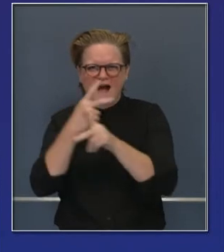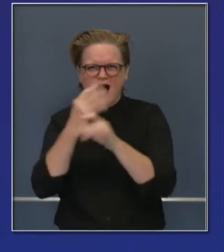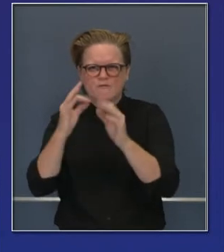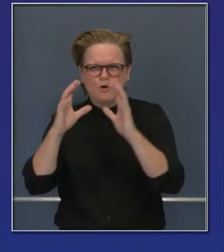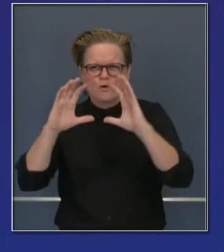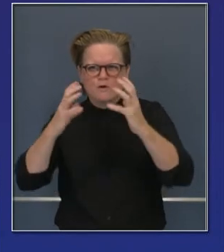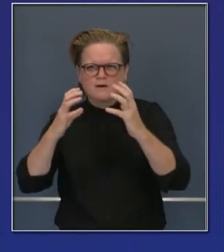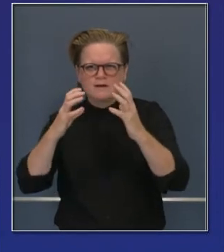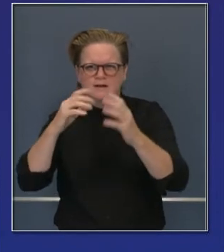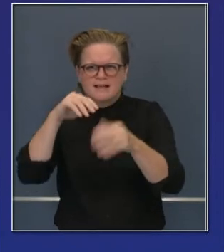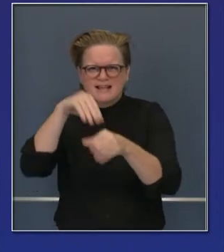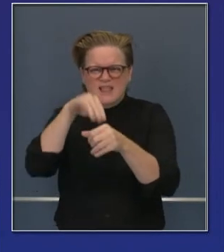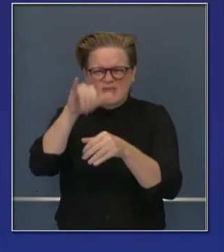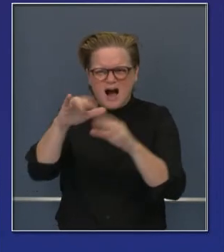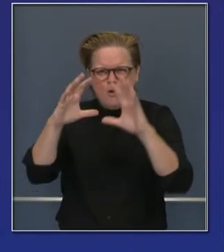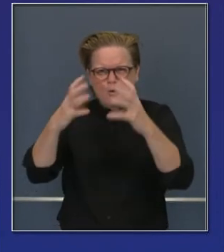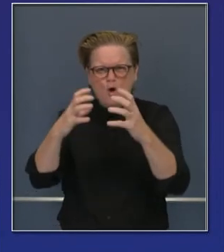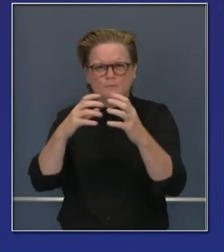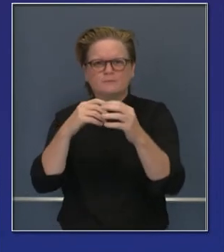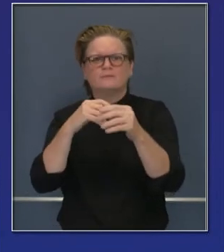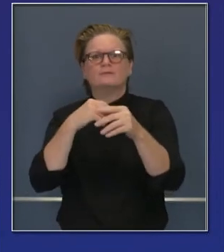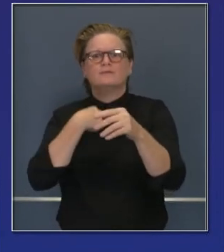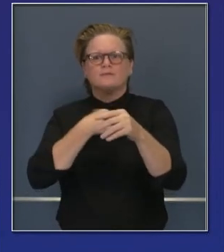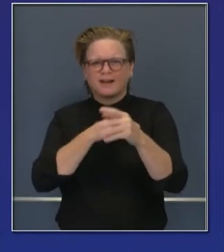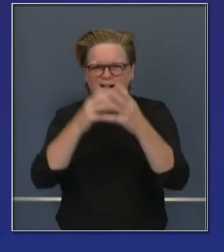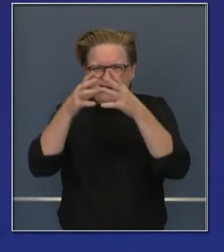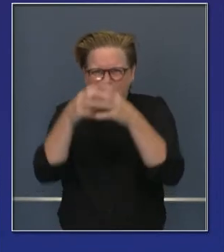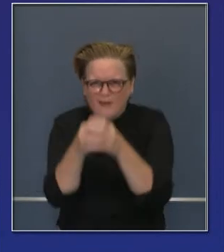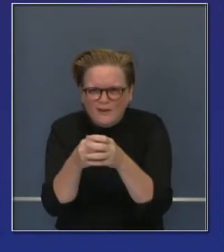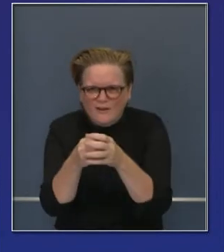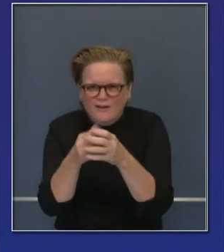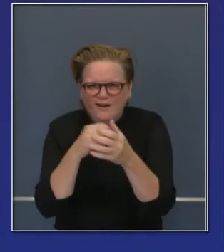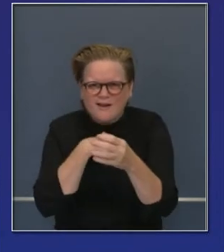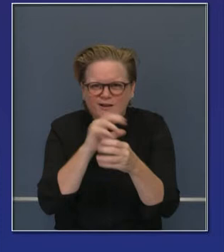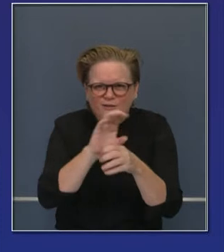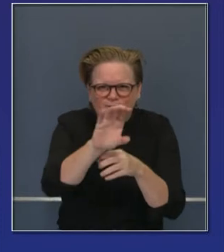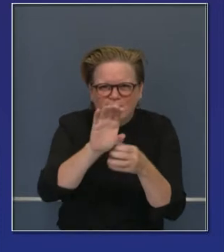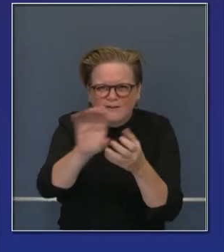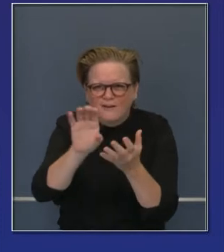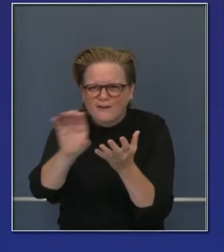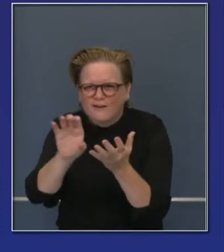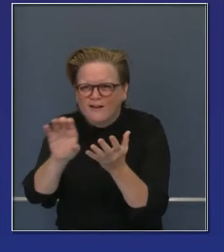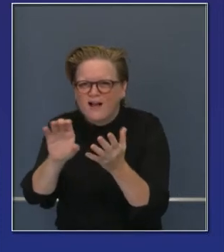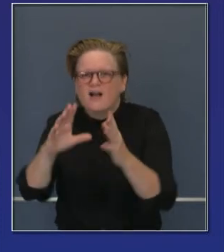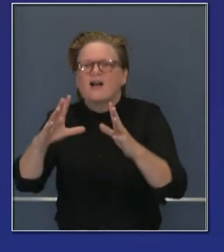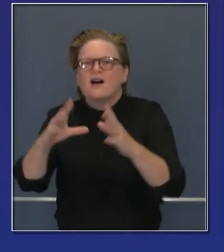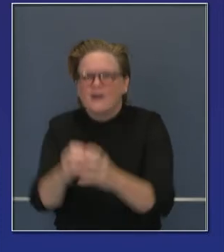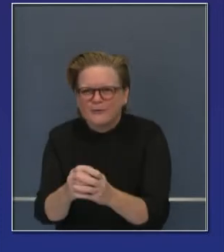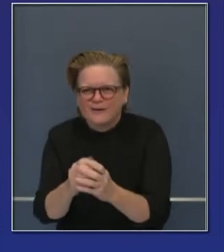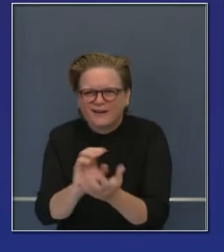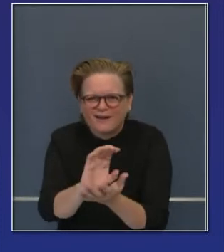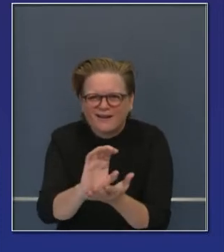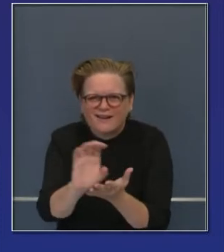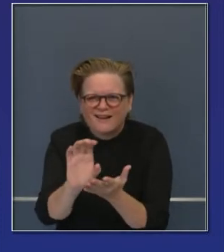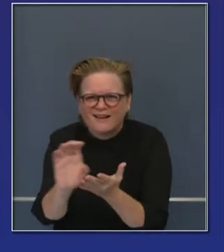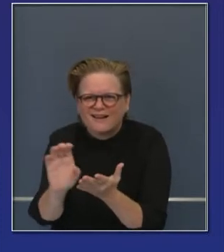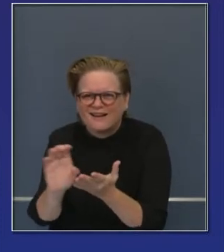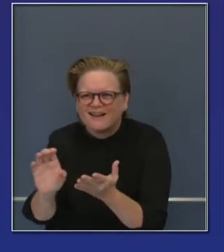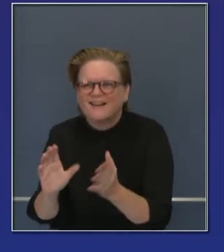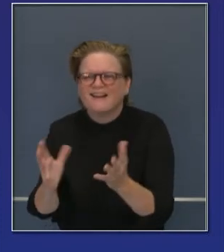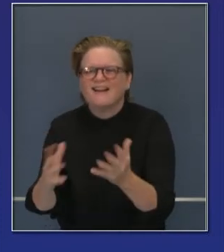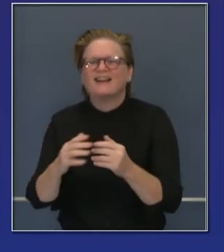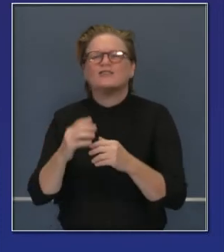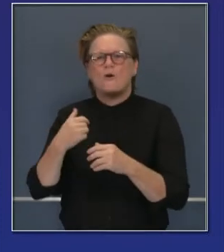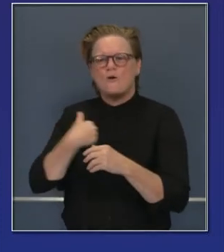con prioridades la entrega de las vacunas con la consultoría del grupo de trabajo.